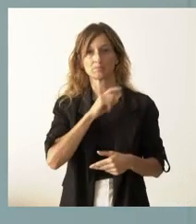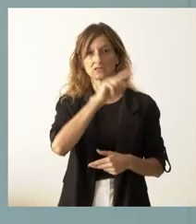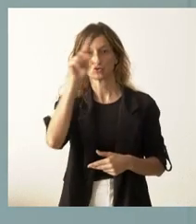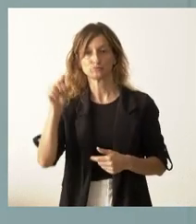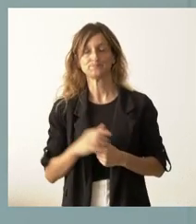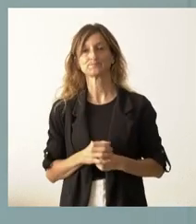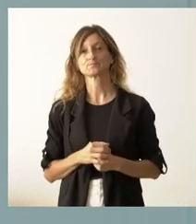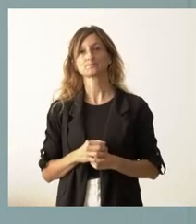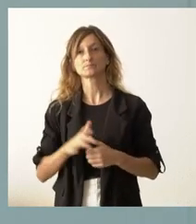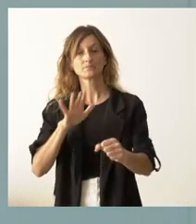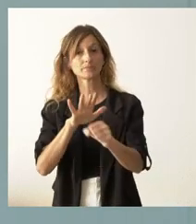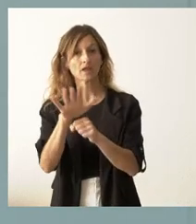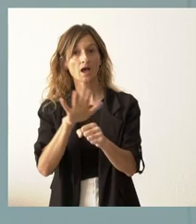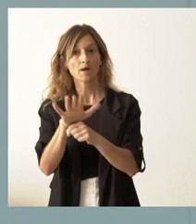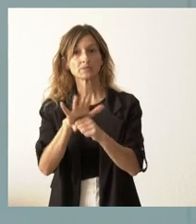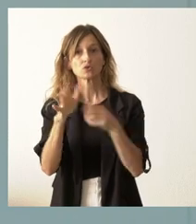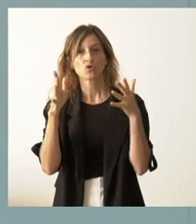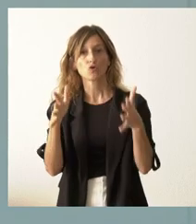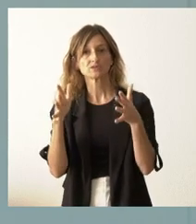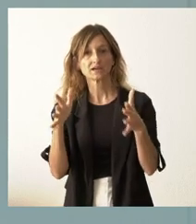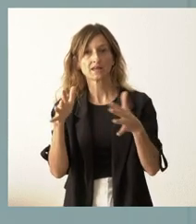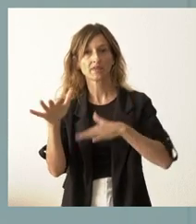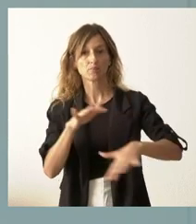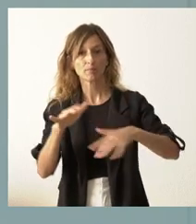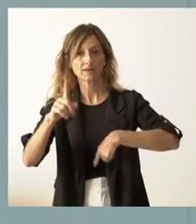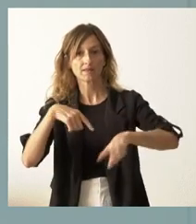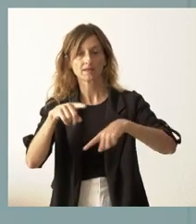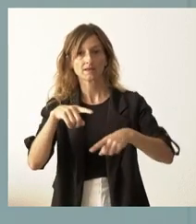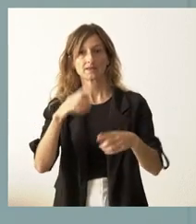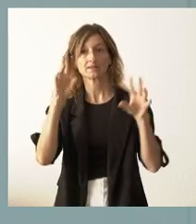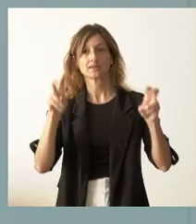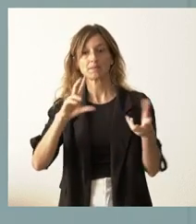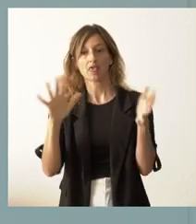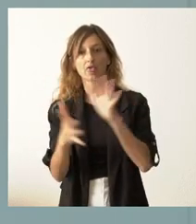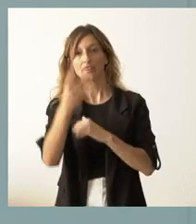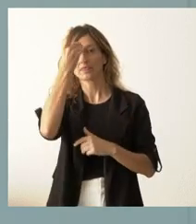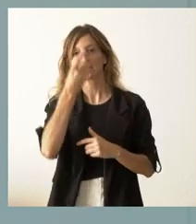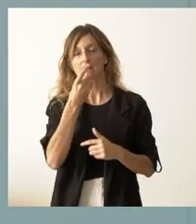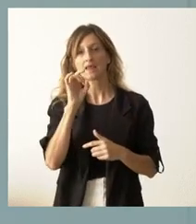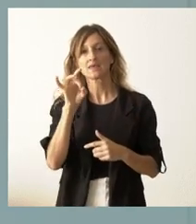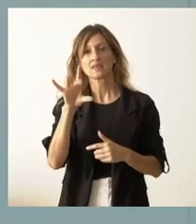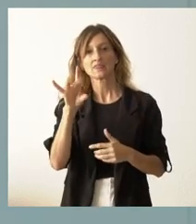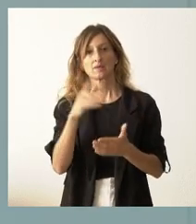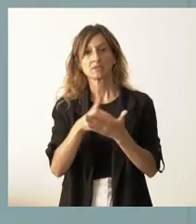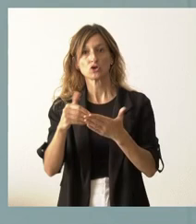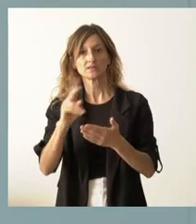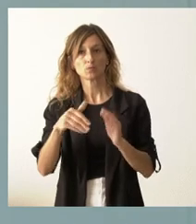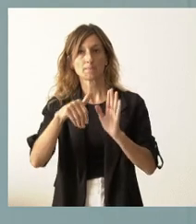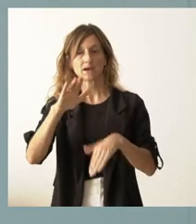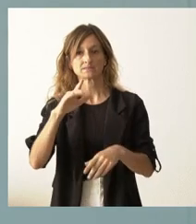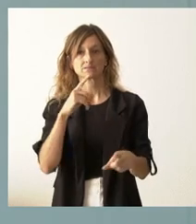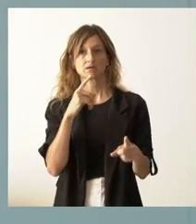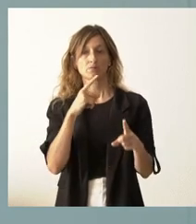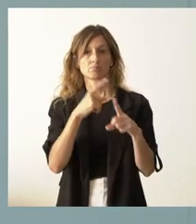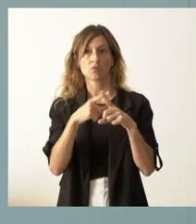En el ámbito de la Consejería de Movilidad y Transformación Digital, más de 15 millones de euros para multiplicar por 20